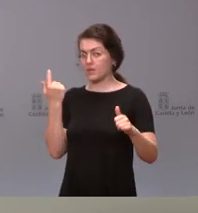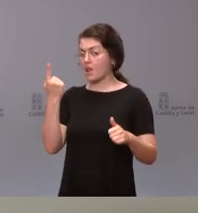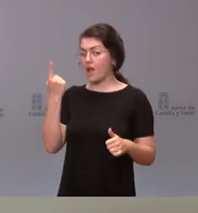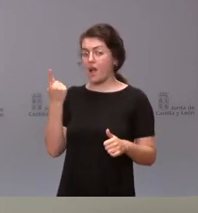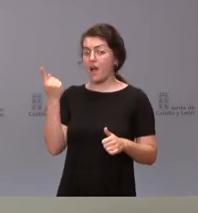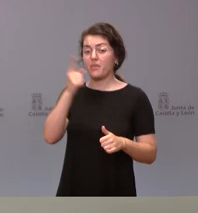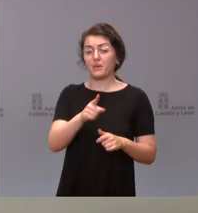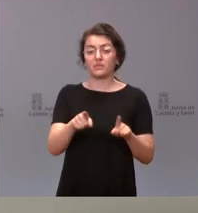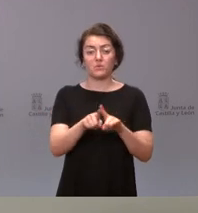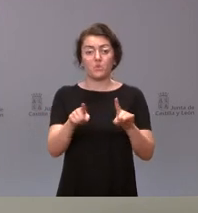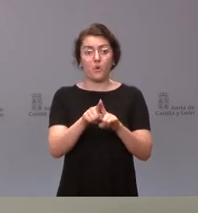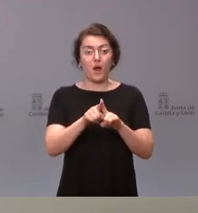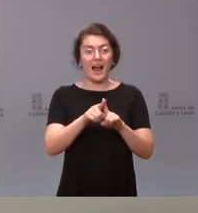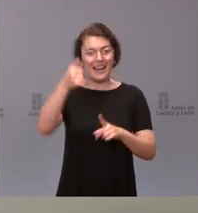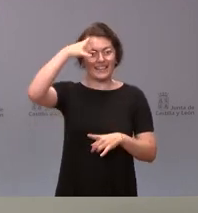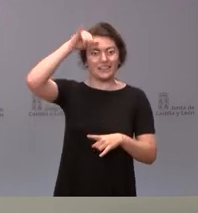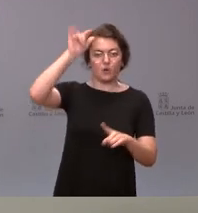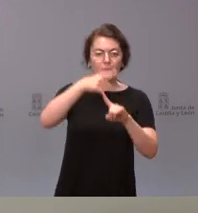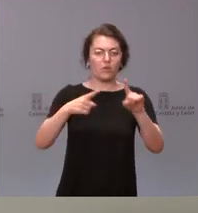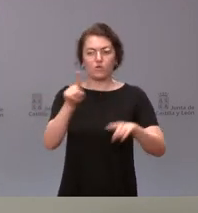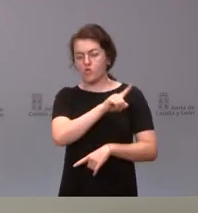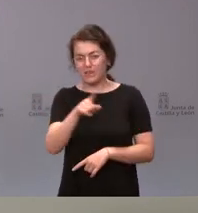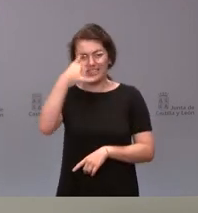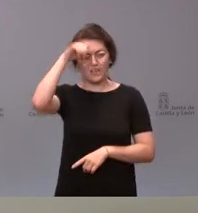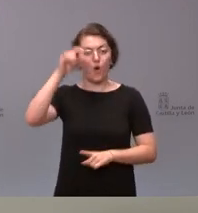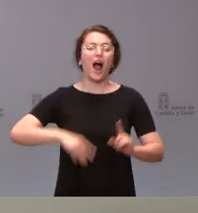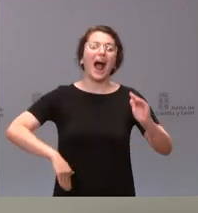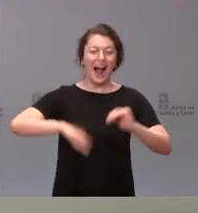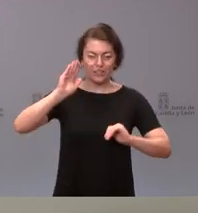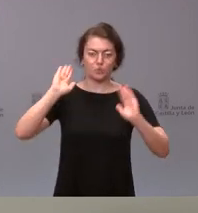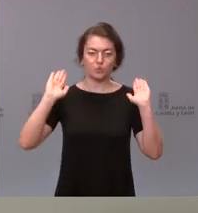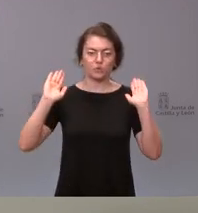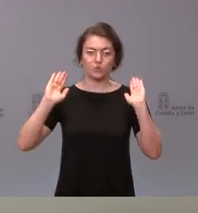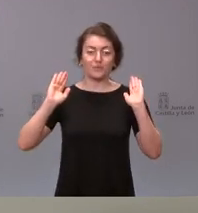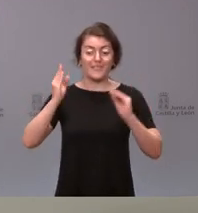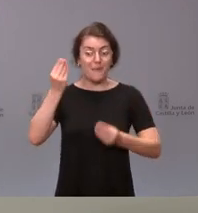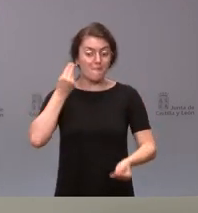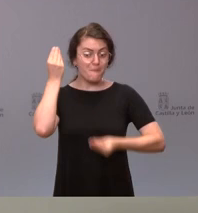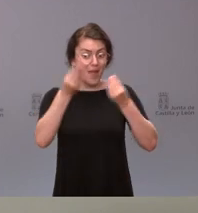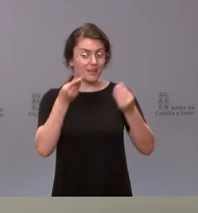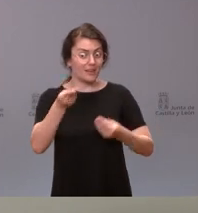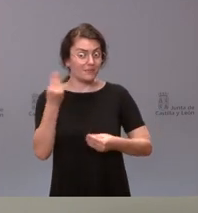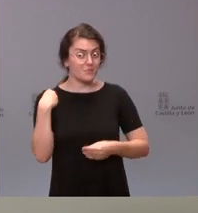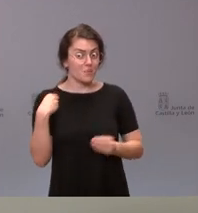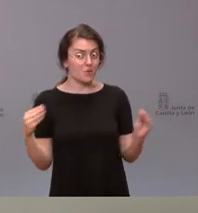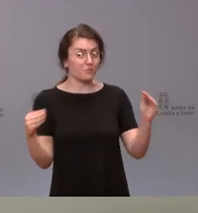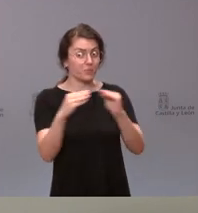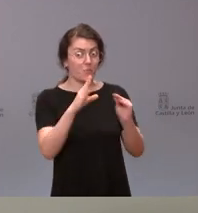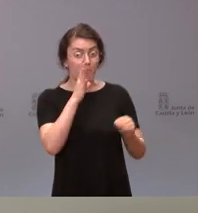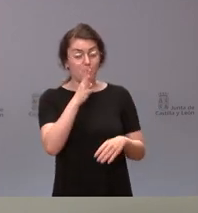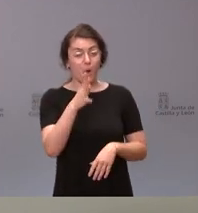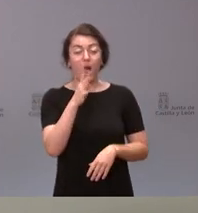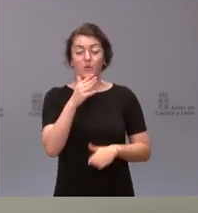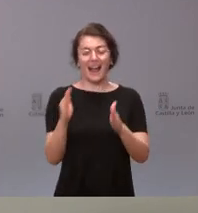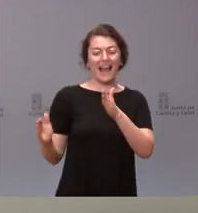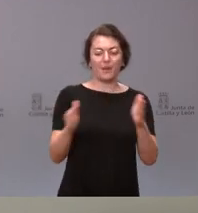con riesgo medio, sino con riesgo alto. No creen ustedes que debería haberse hecho así ante esta ola de calor que, de hecho, está